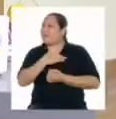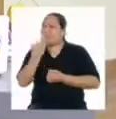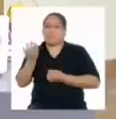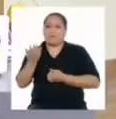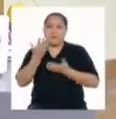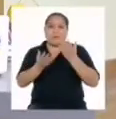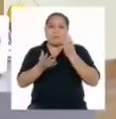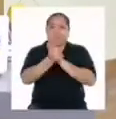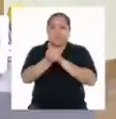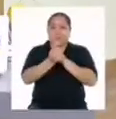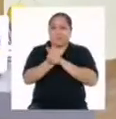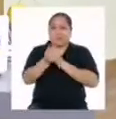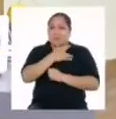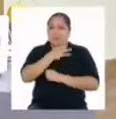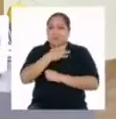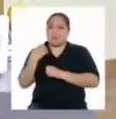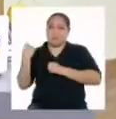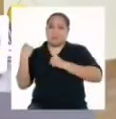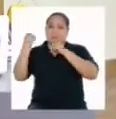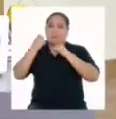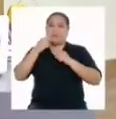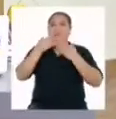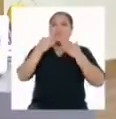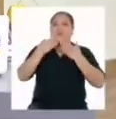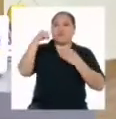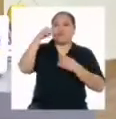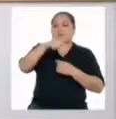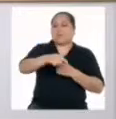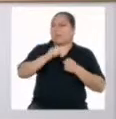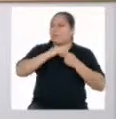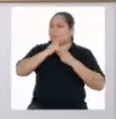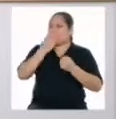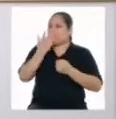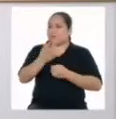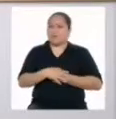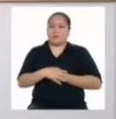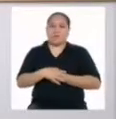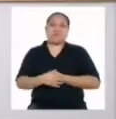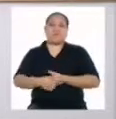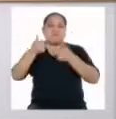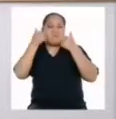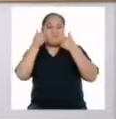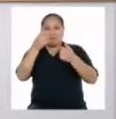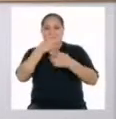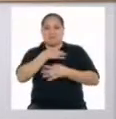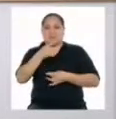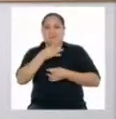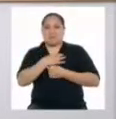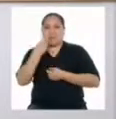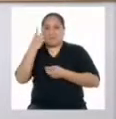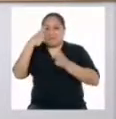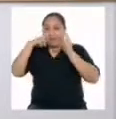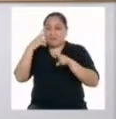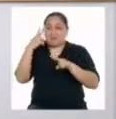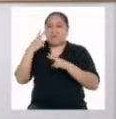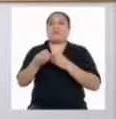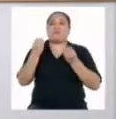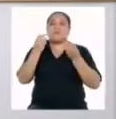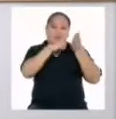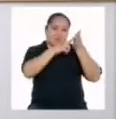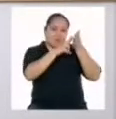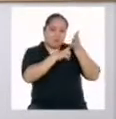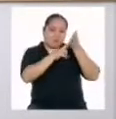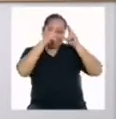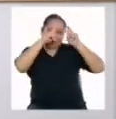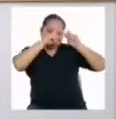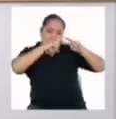o qué habilidades sentimos que hemos fortalecido gracias a esa actividad. Suena muy interesante. ¿Ven cómo a través de la